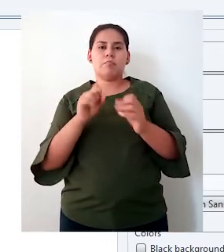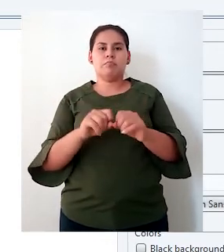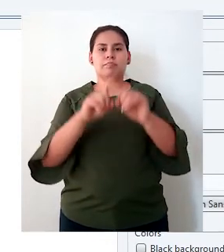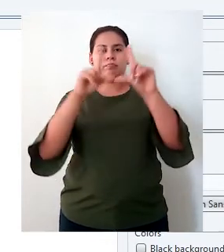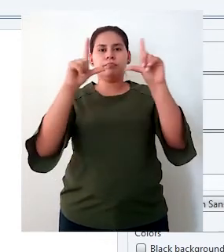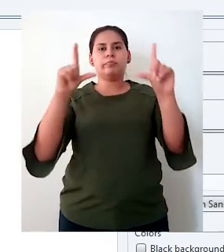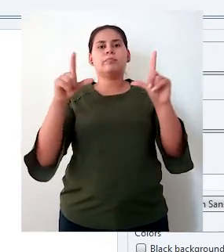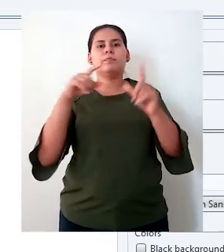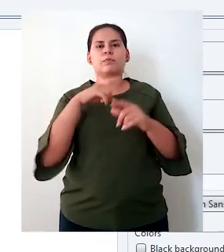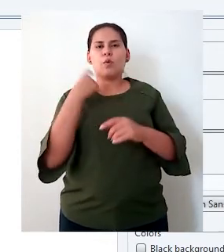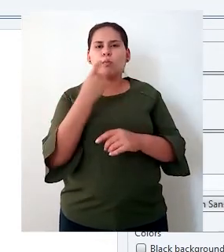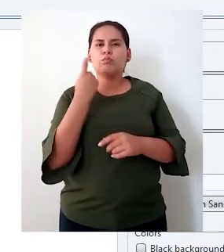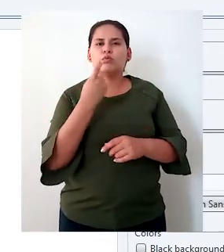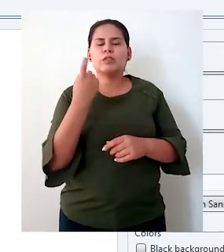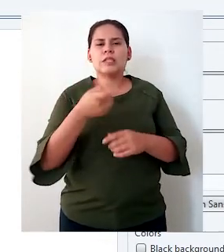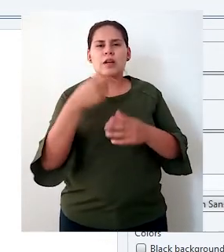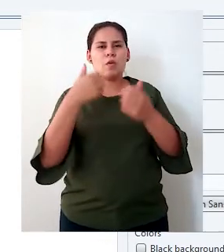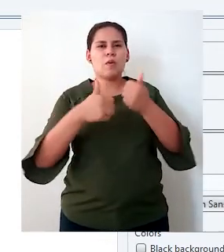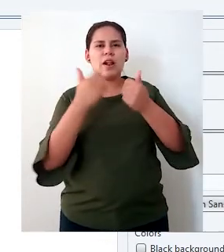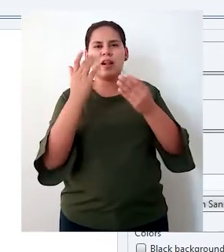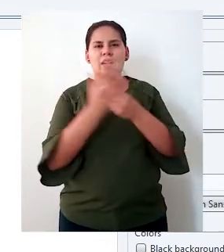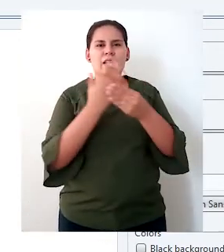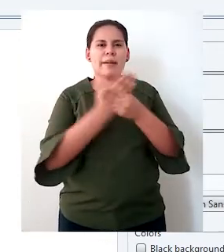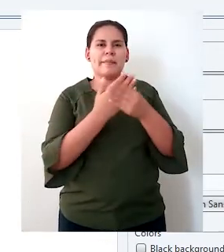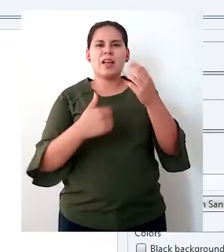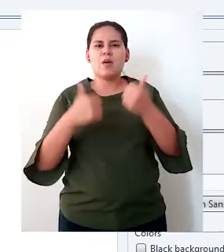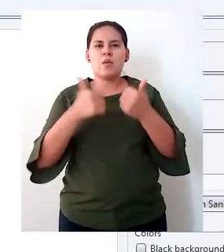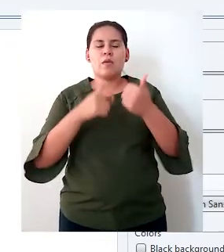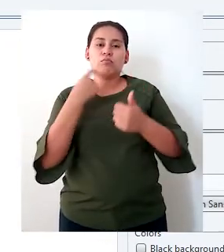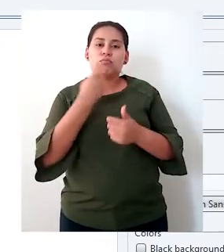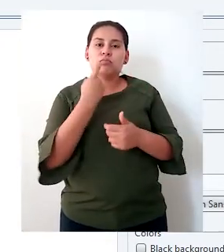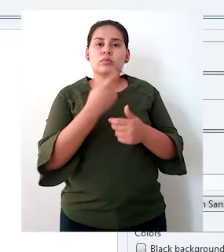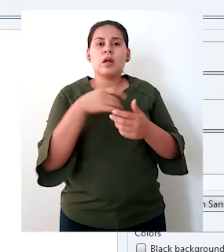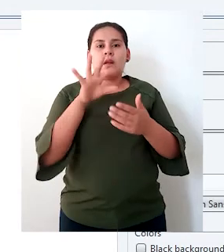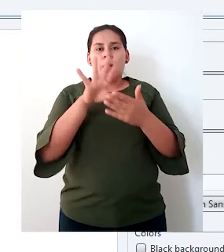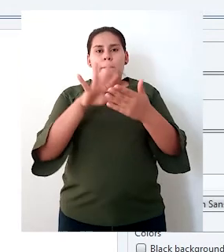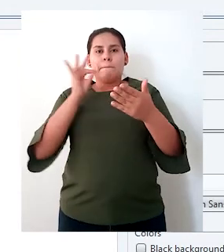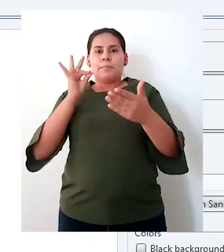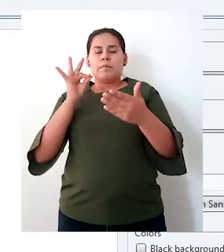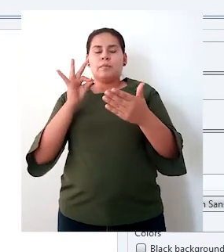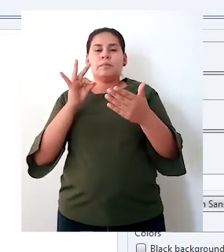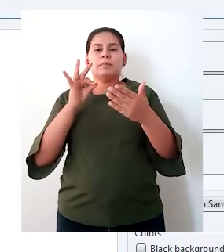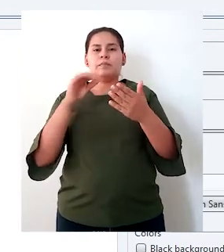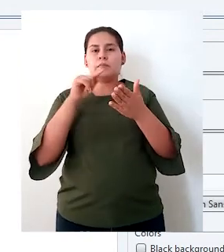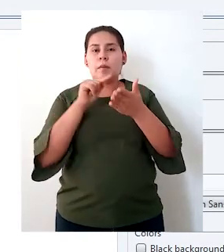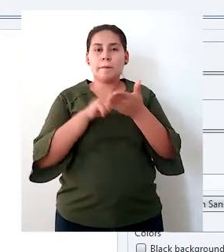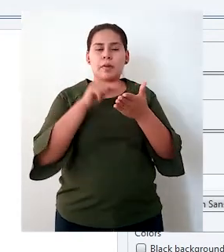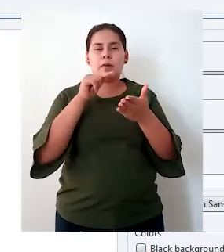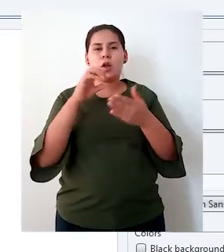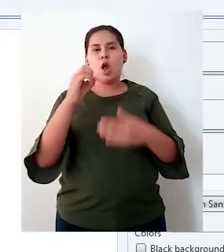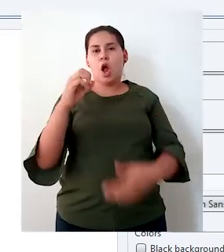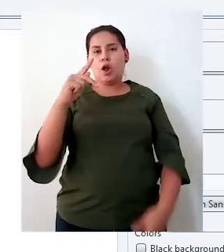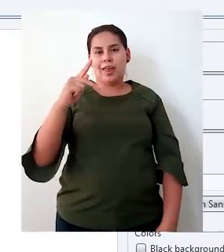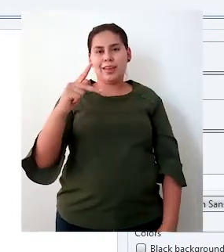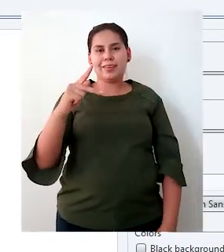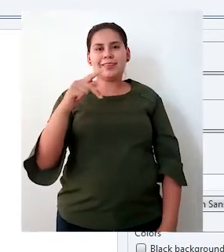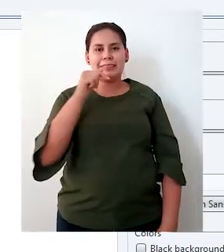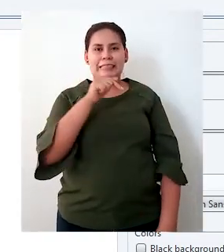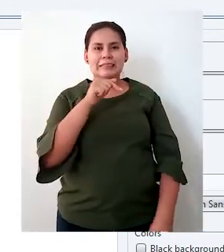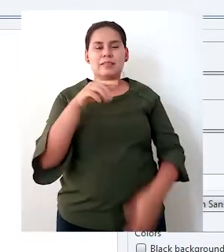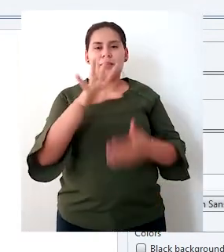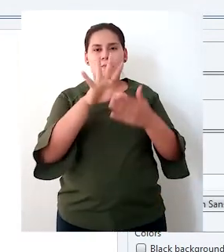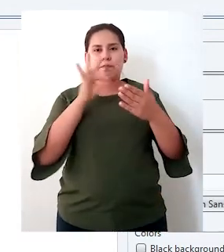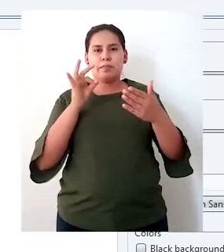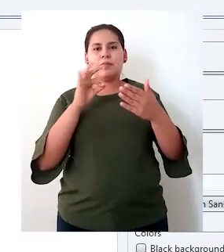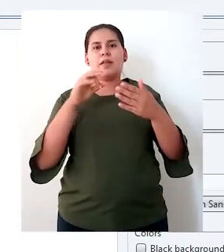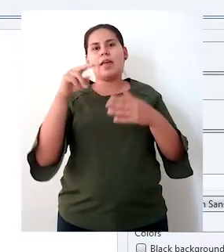y voy y busco el archivo que acabé de descargar. Lo selecciono, hago clic en el botón de OK y hago clic